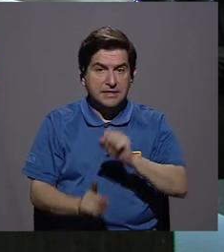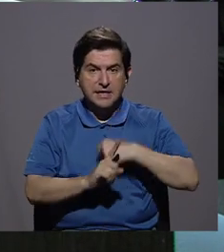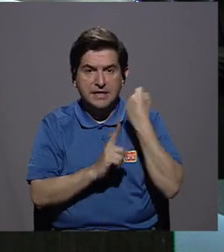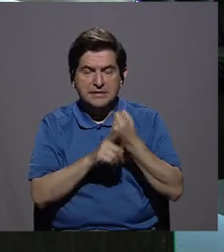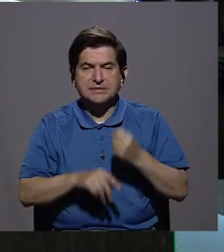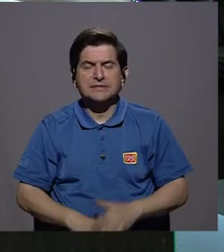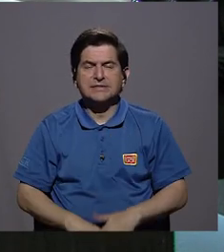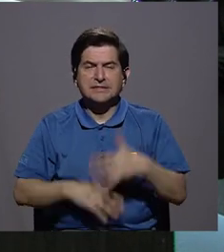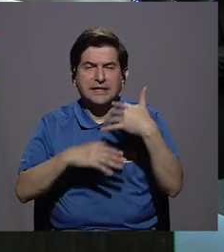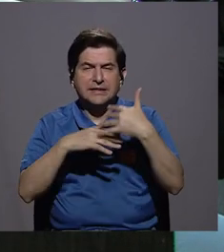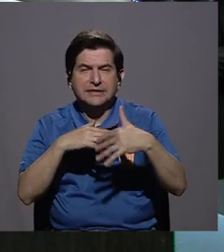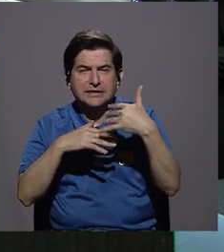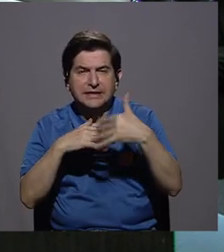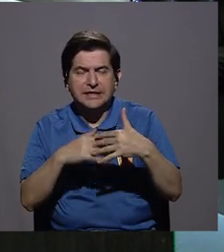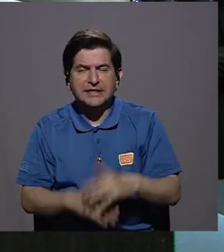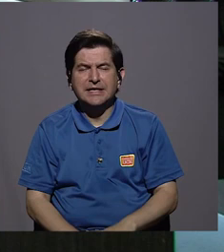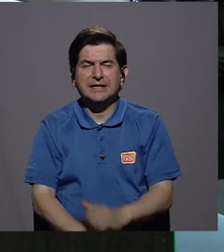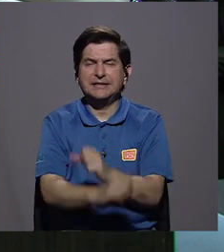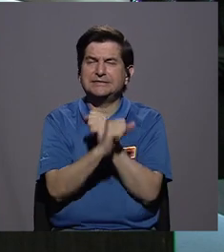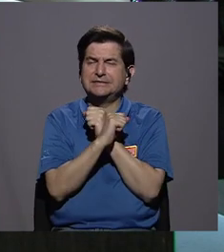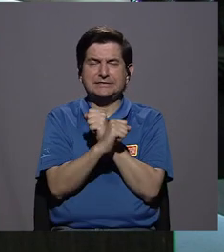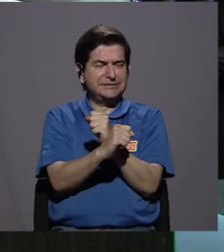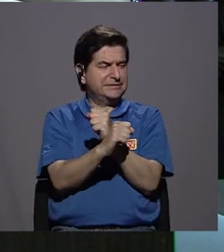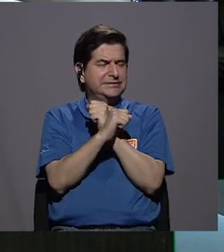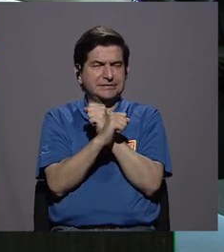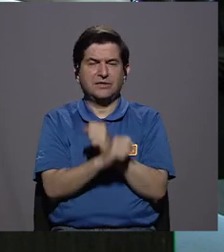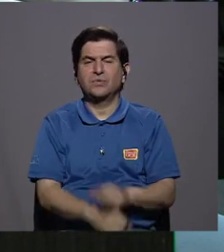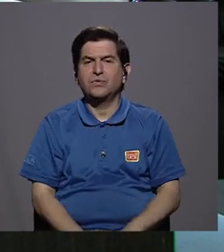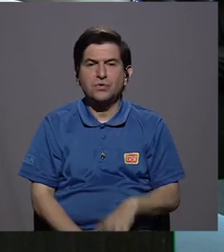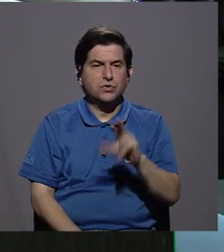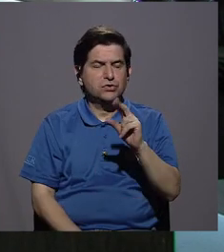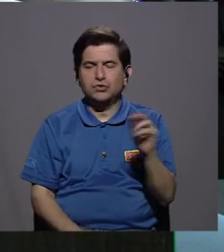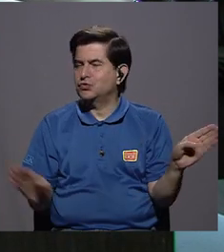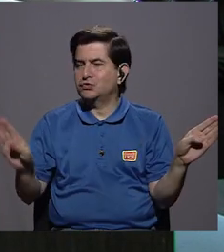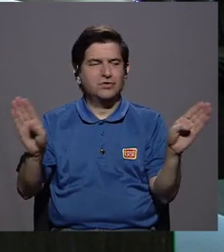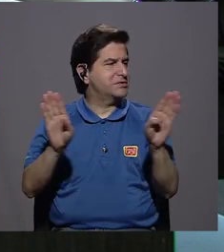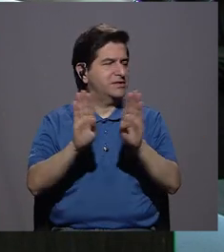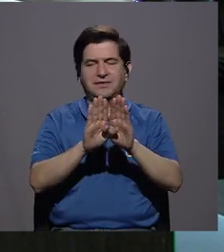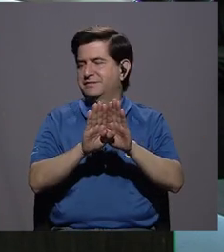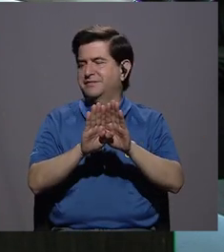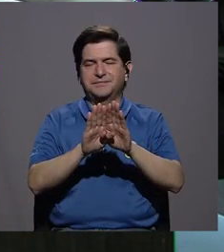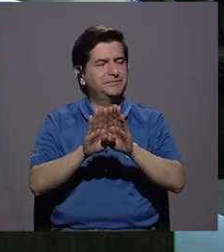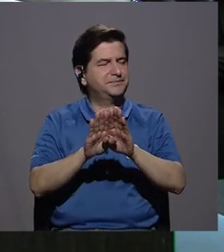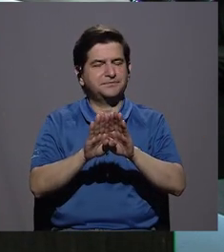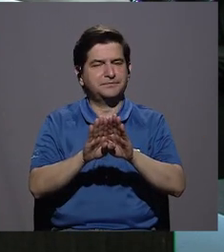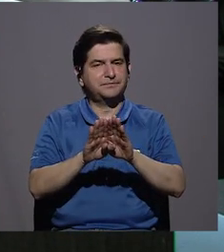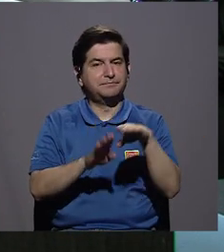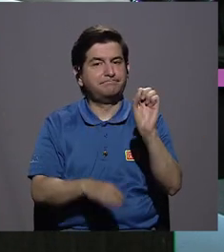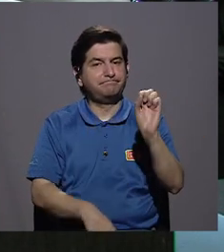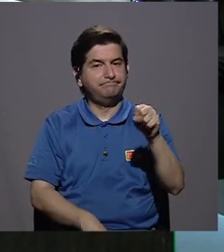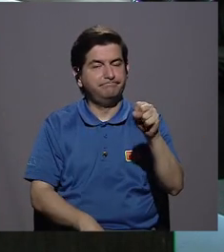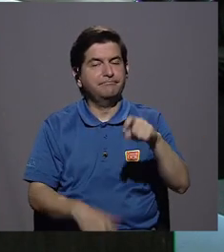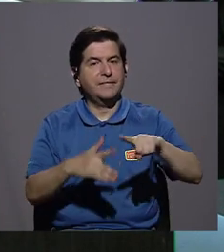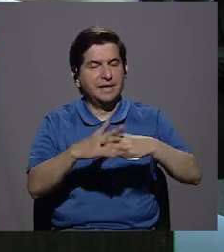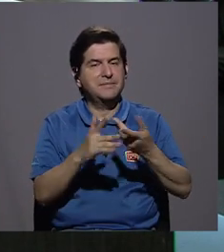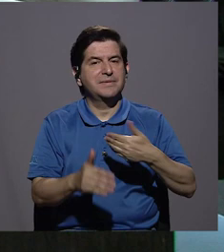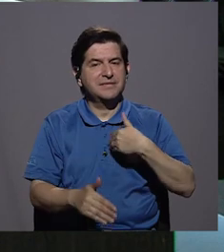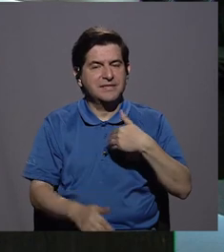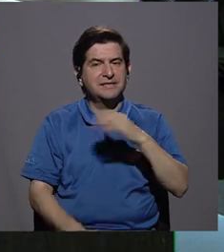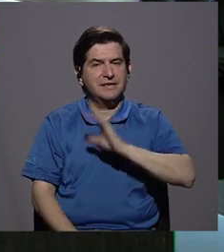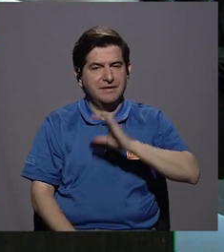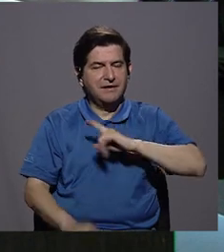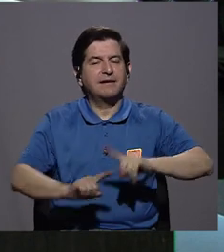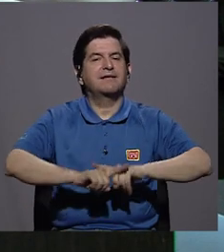herida que casi que se está garantizando el no cicatrizar, el no cerrar. Y sí, empieza a tener un